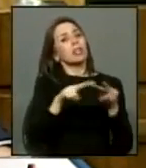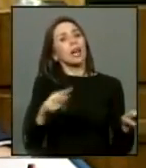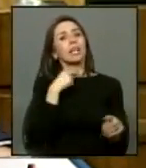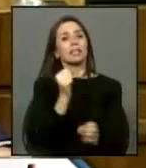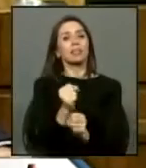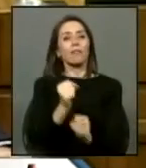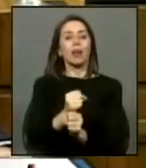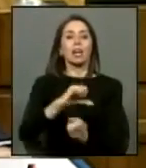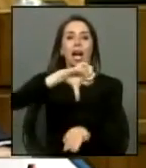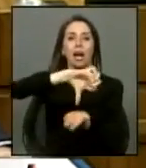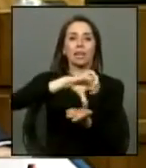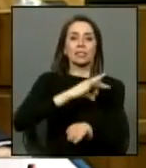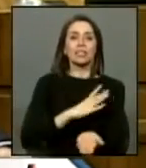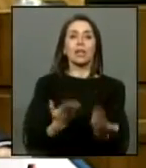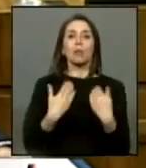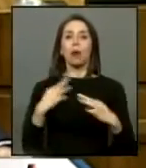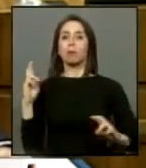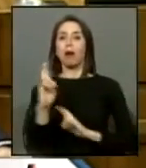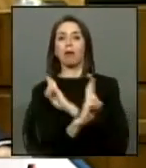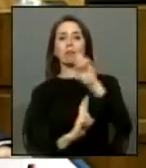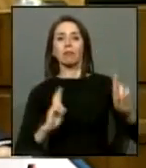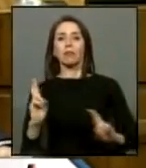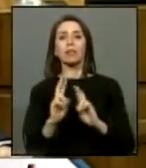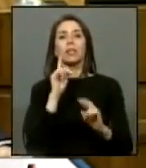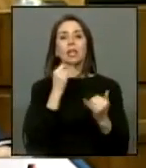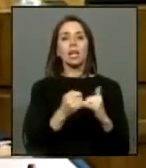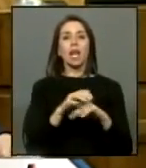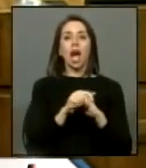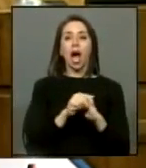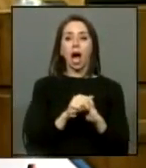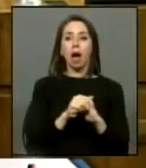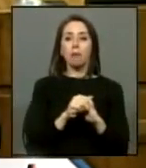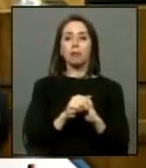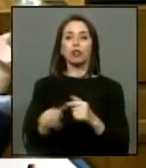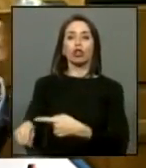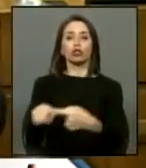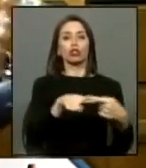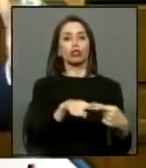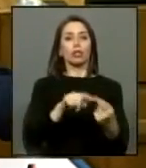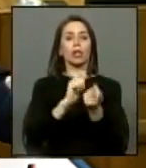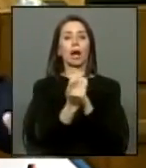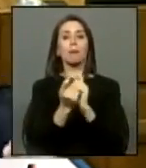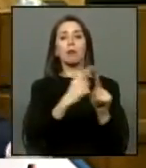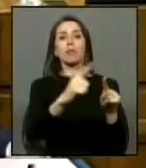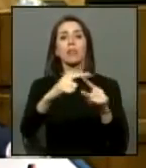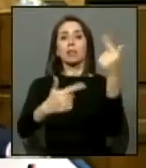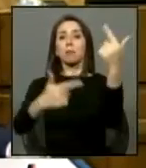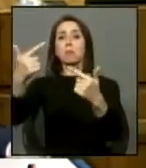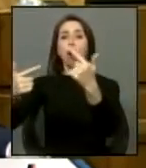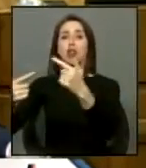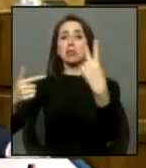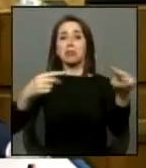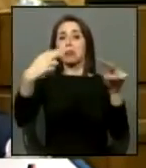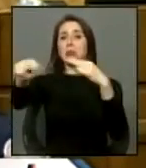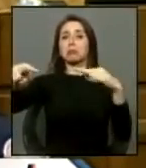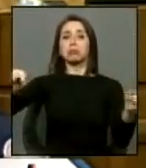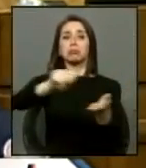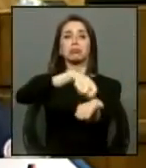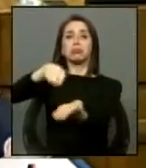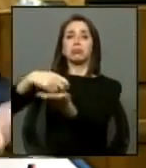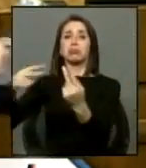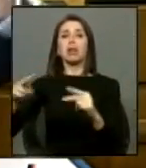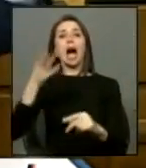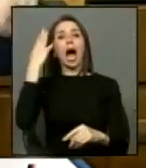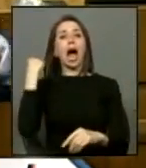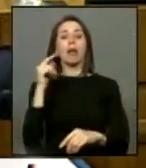queremos un país que nos deje convivir porque tenemos amigos y día cambiado la sociedad tenemos amigos de todos los colores políticos ya no es